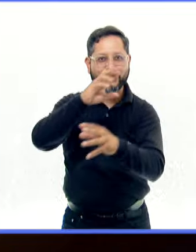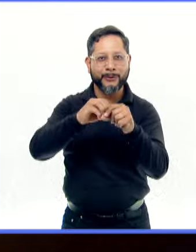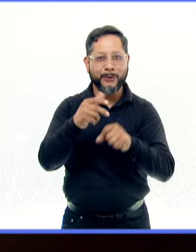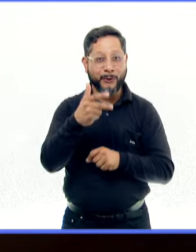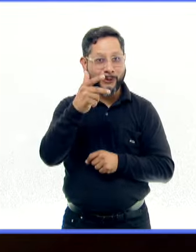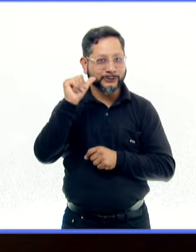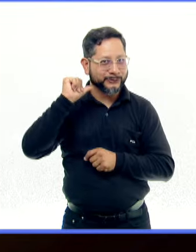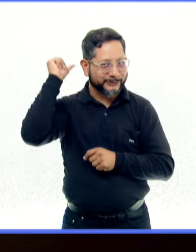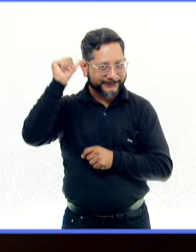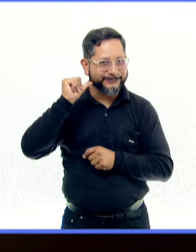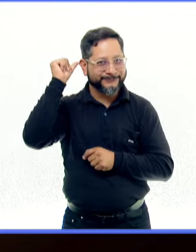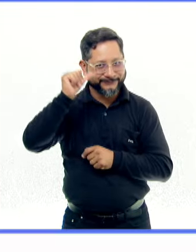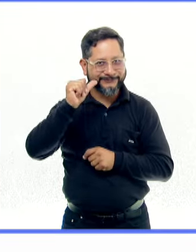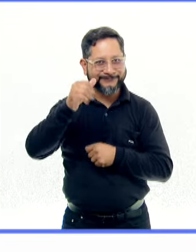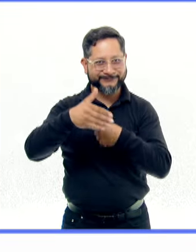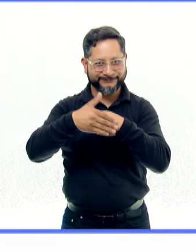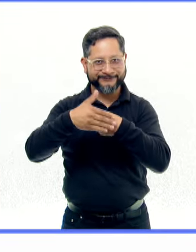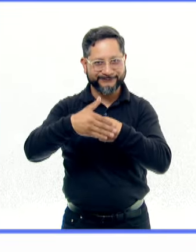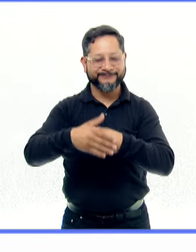de abril.